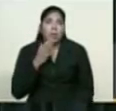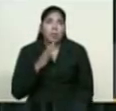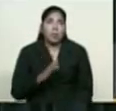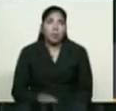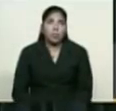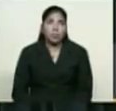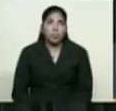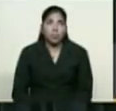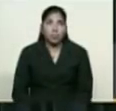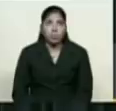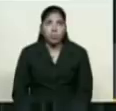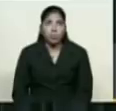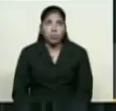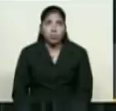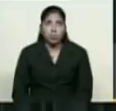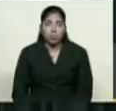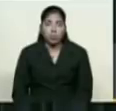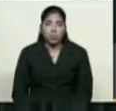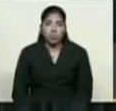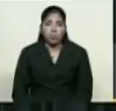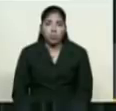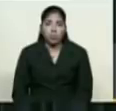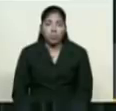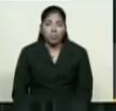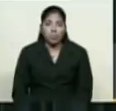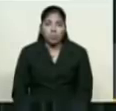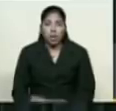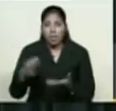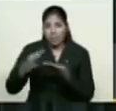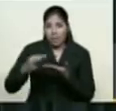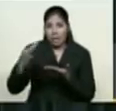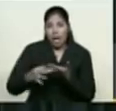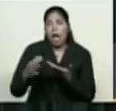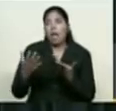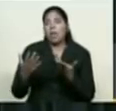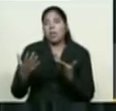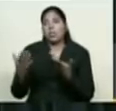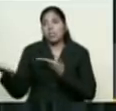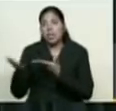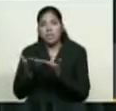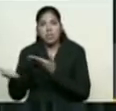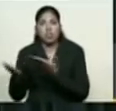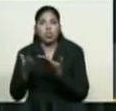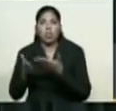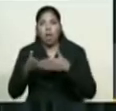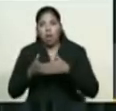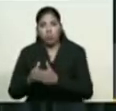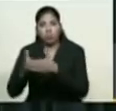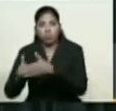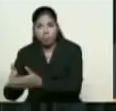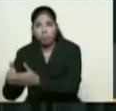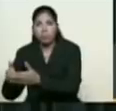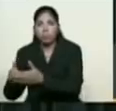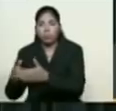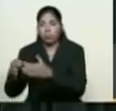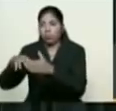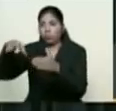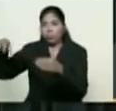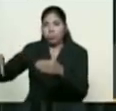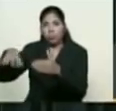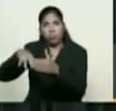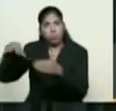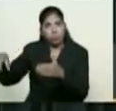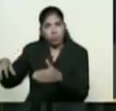preferencias en las cargas impositivas fiscales, los servicios de aduanas y otros derechos arancelarios,